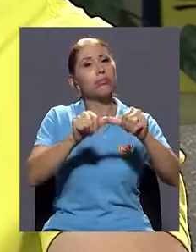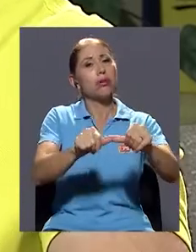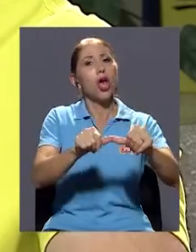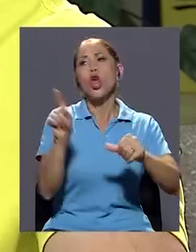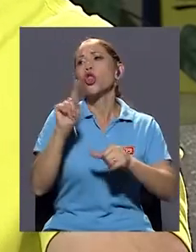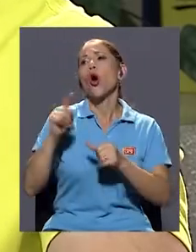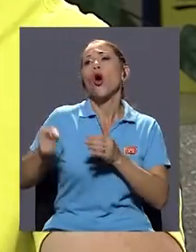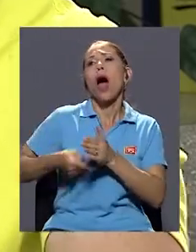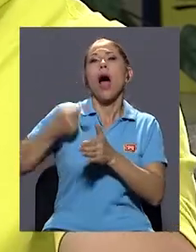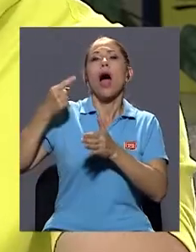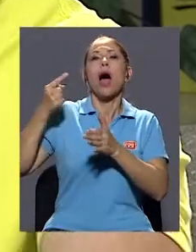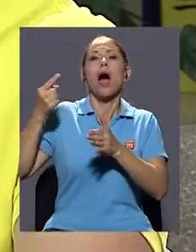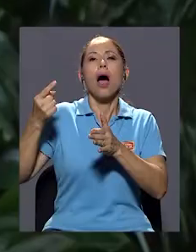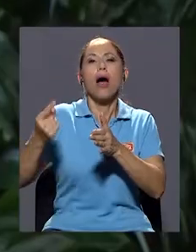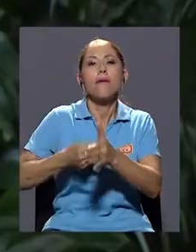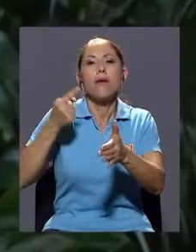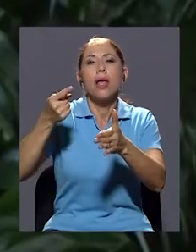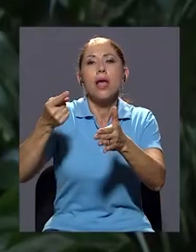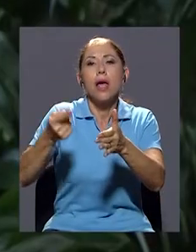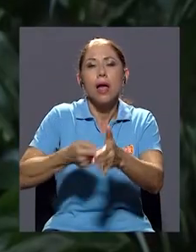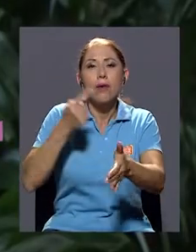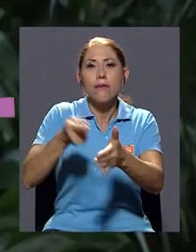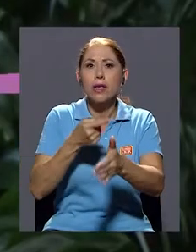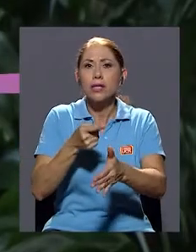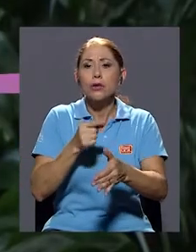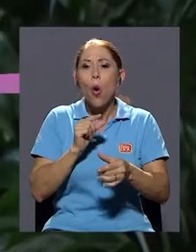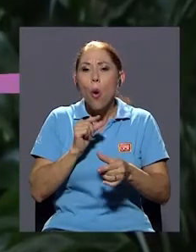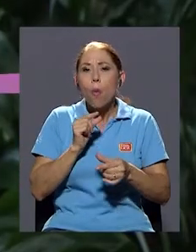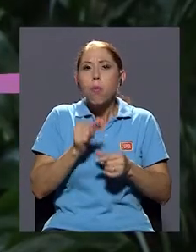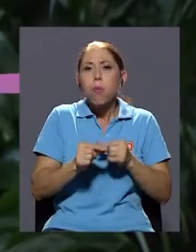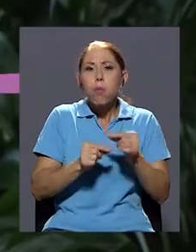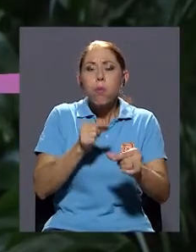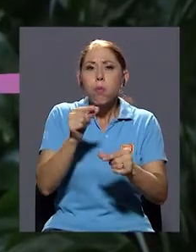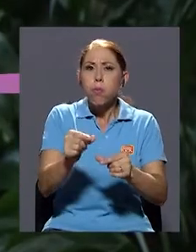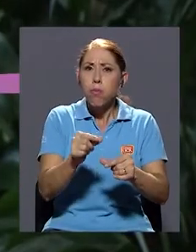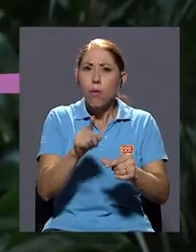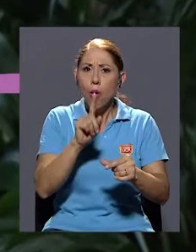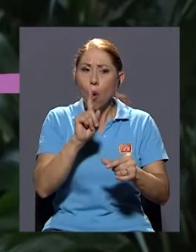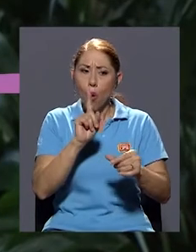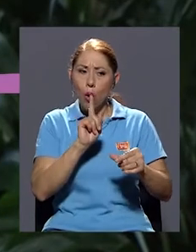una manera episodica, o más bien, tiene que ser dosificada por episodios.